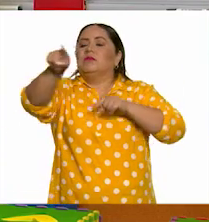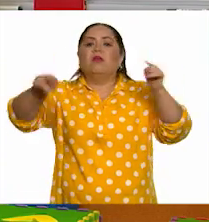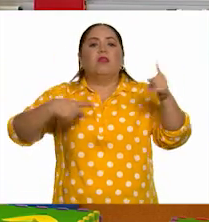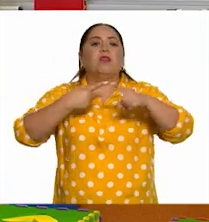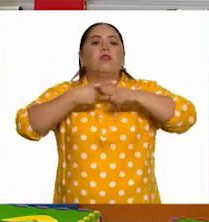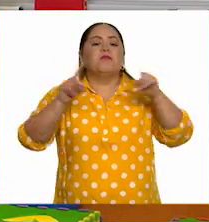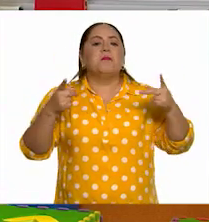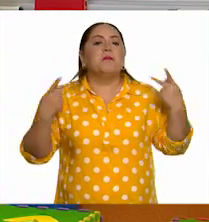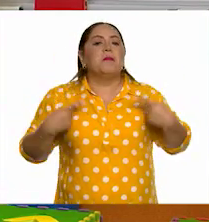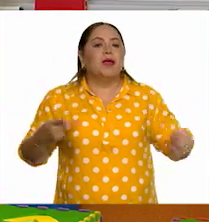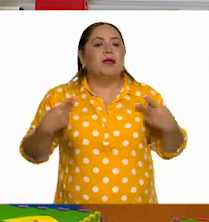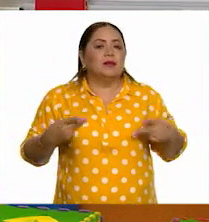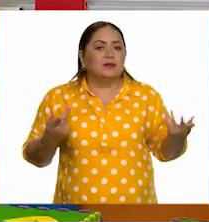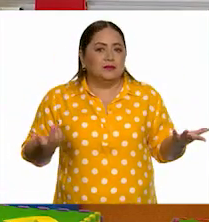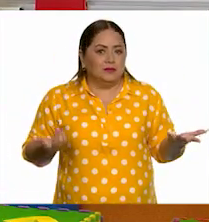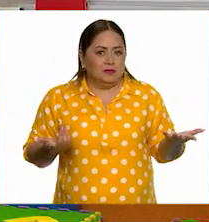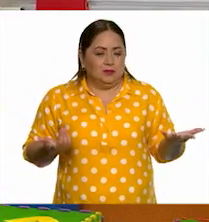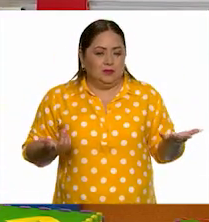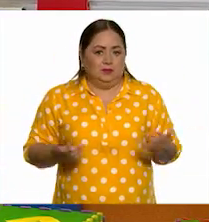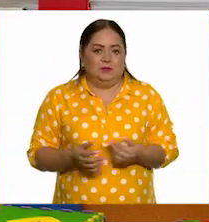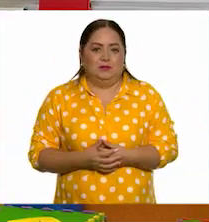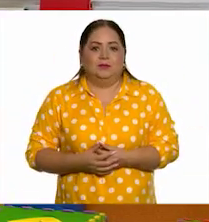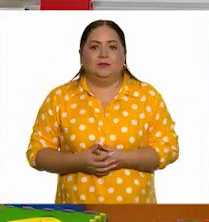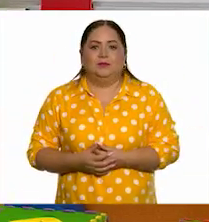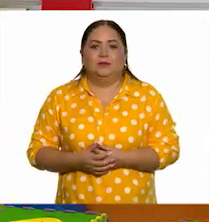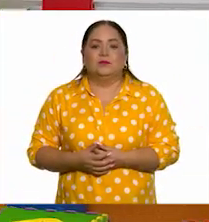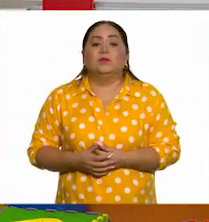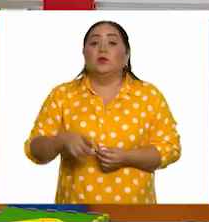o no fuéramos Leticia, o no fuéramos Carlos.